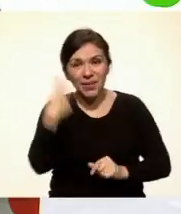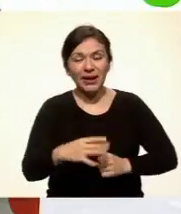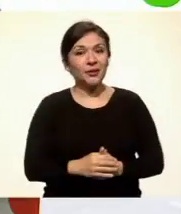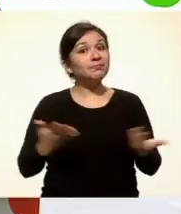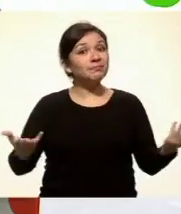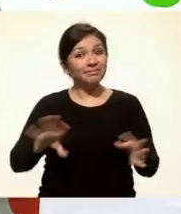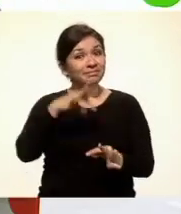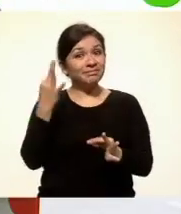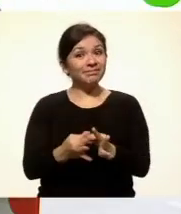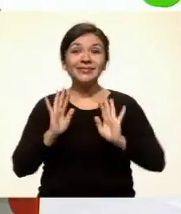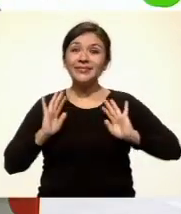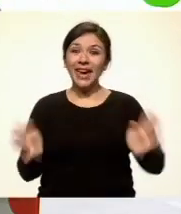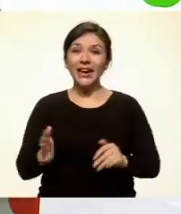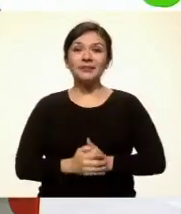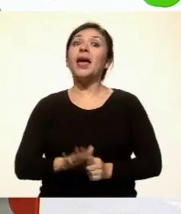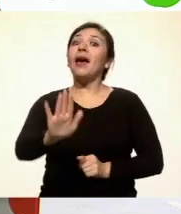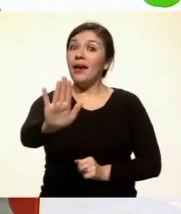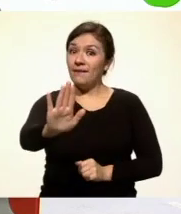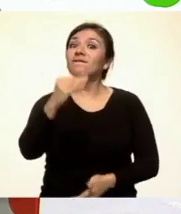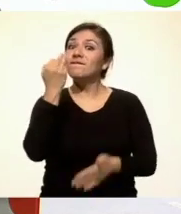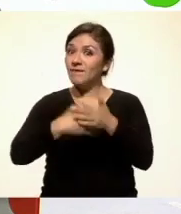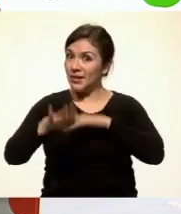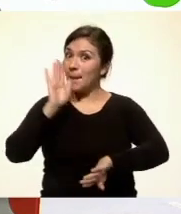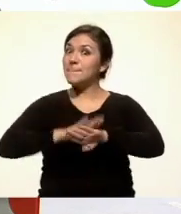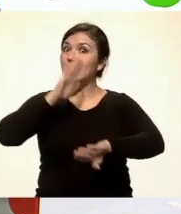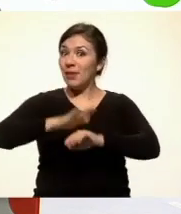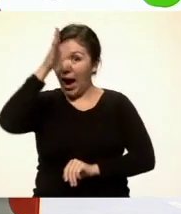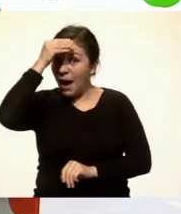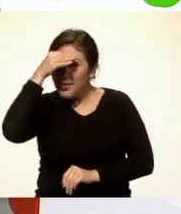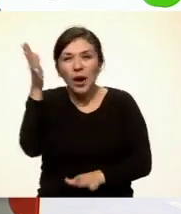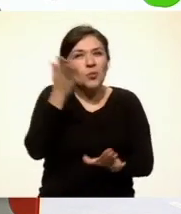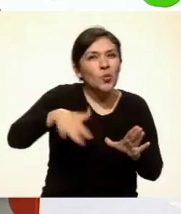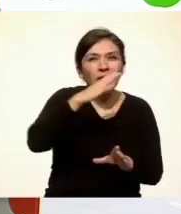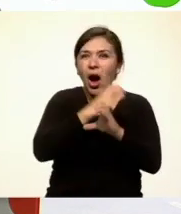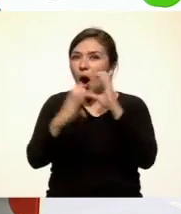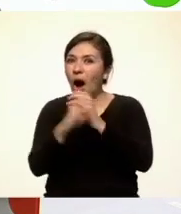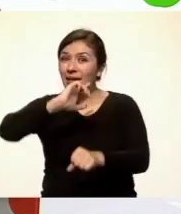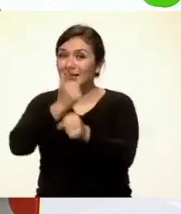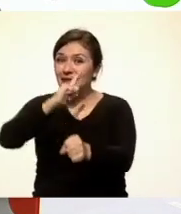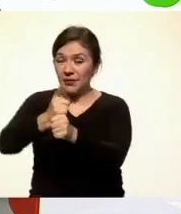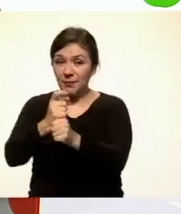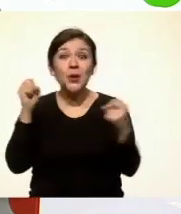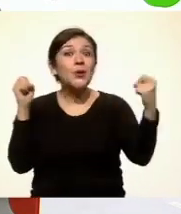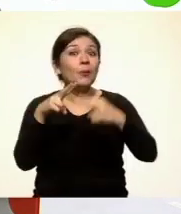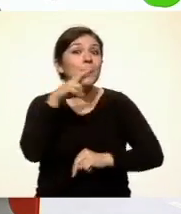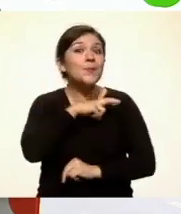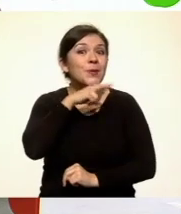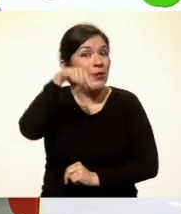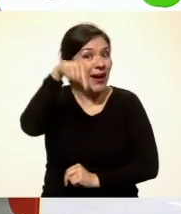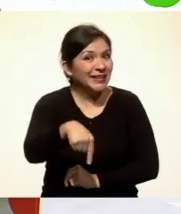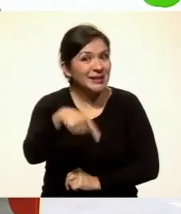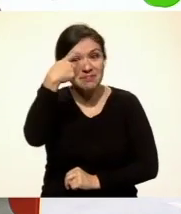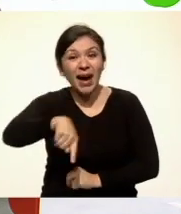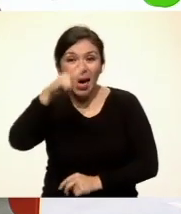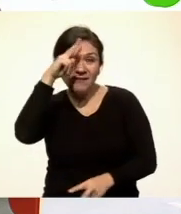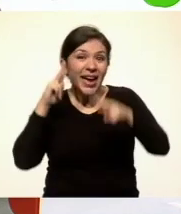¡Listo! ¡Terminamos! ¡Ah, ah, ah! Pero aún nos queda mucho por aprender, explorar y descubrir. Así que nos vemos muy pronto aquí, en